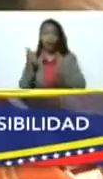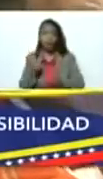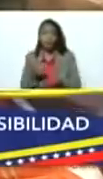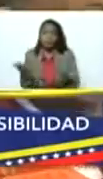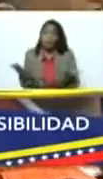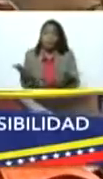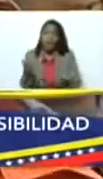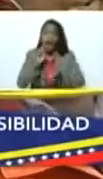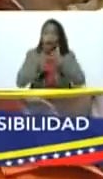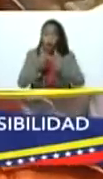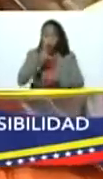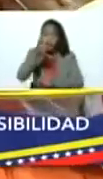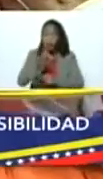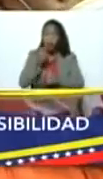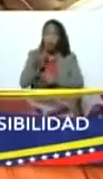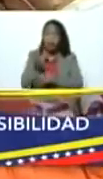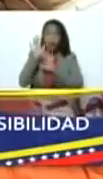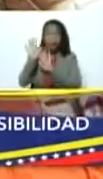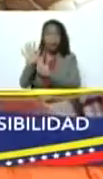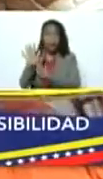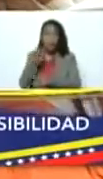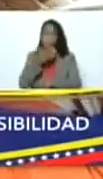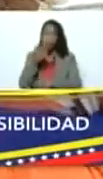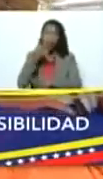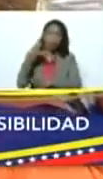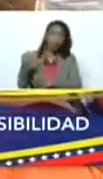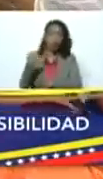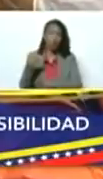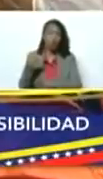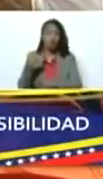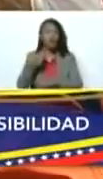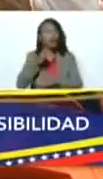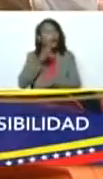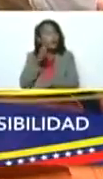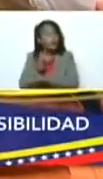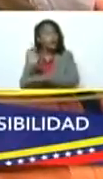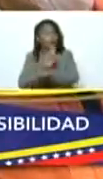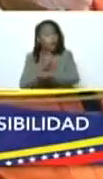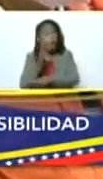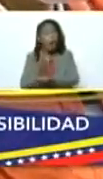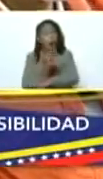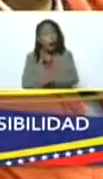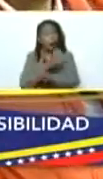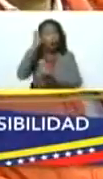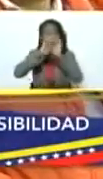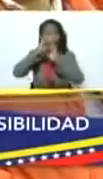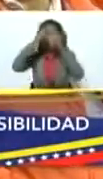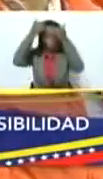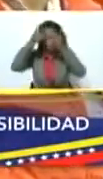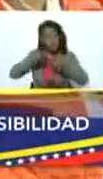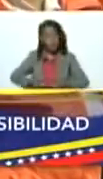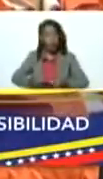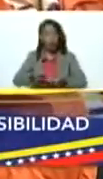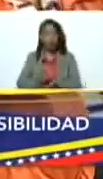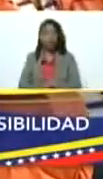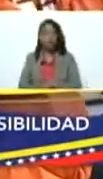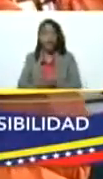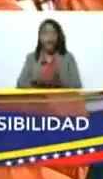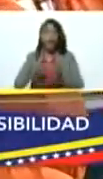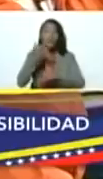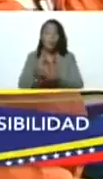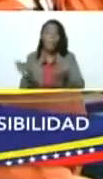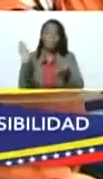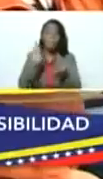Hay gente que dice eso. Mejor que no. No, hay que ir rápido a chequearse. Y luego ponerse